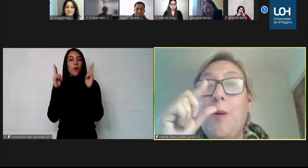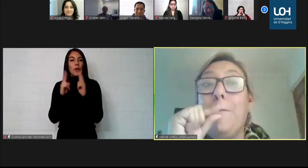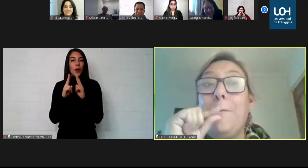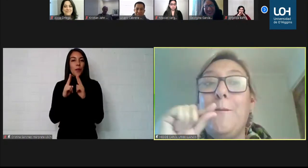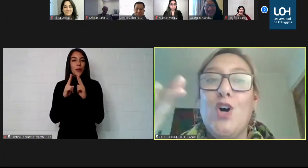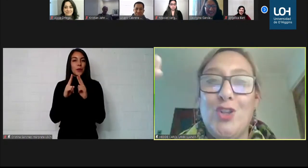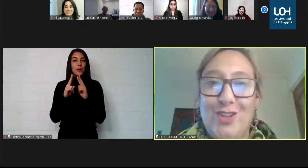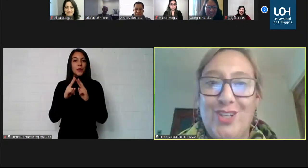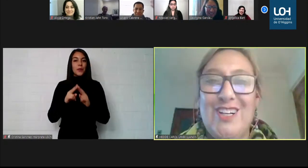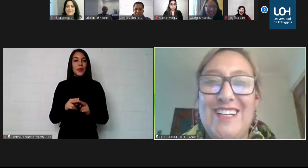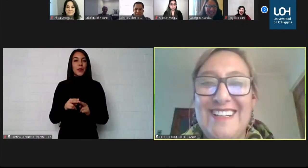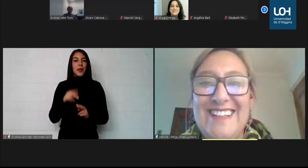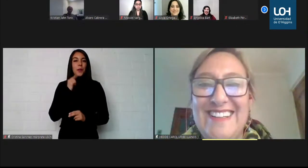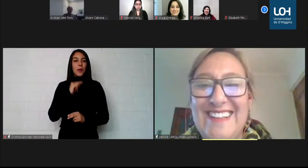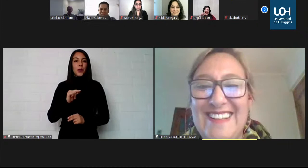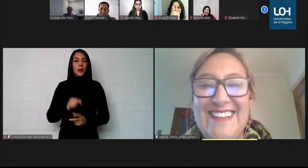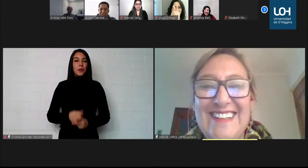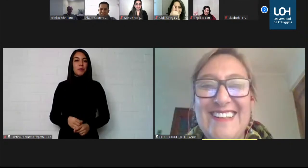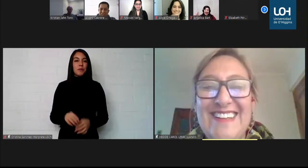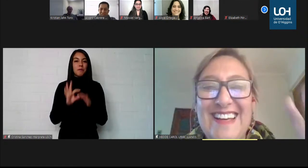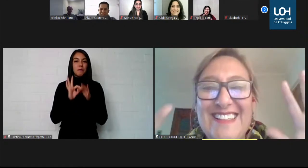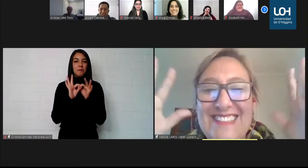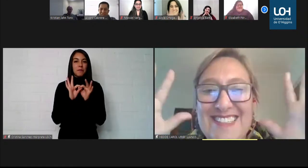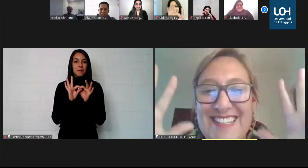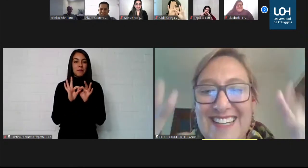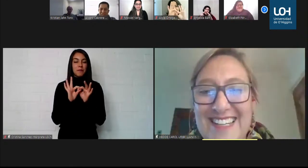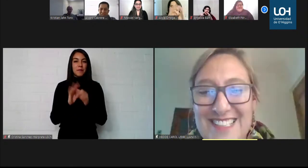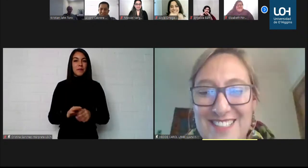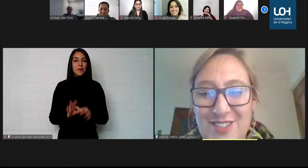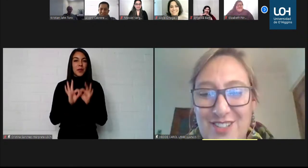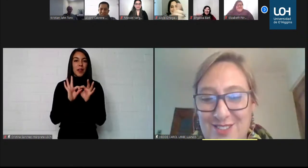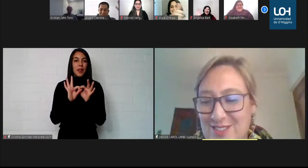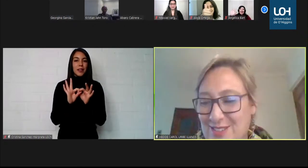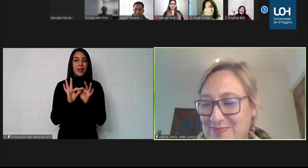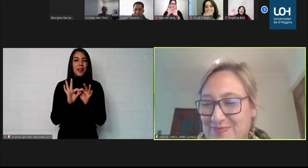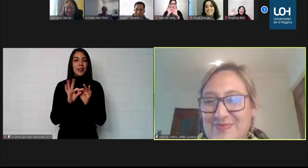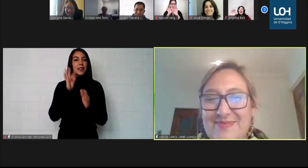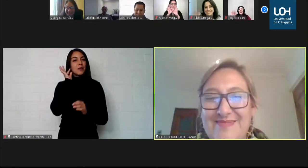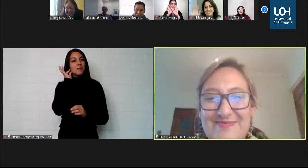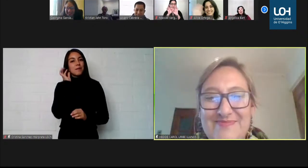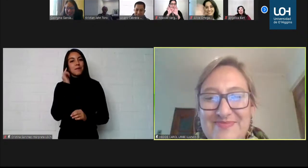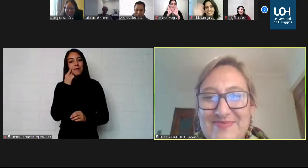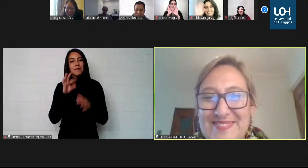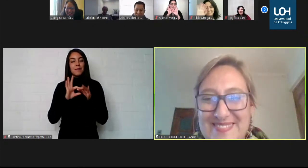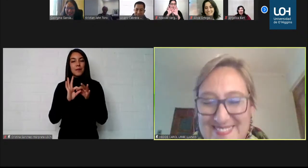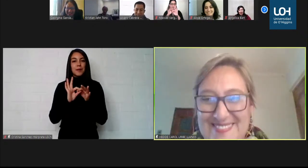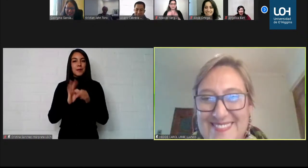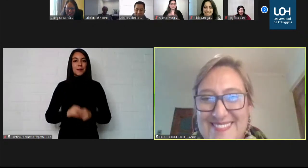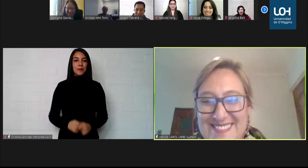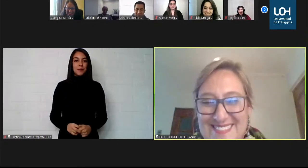vemos pronto gracias gracias chicas gracias chicos a todos gracias a todos